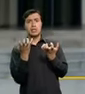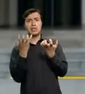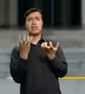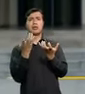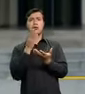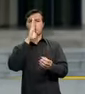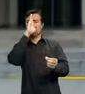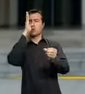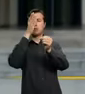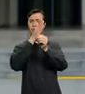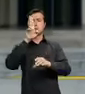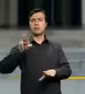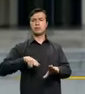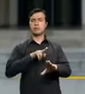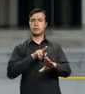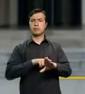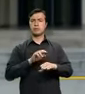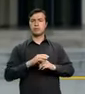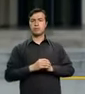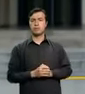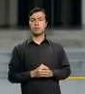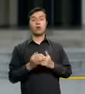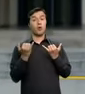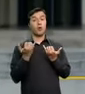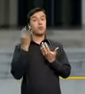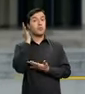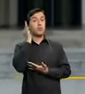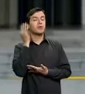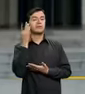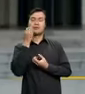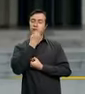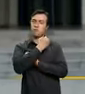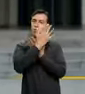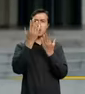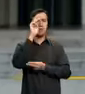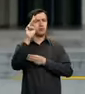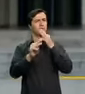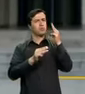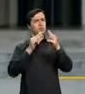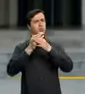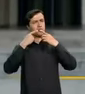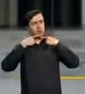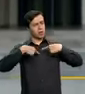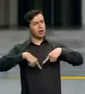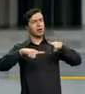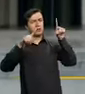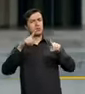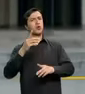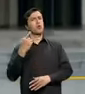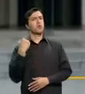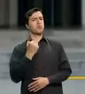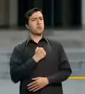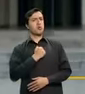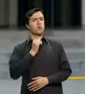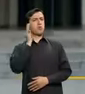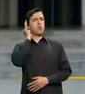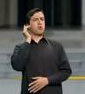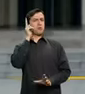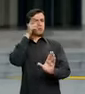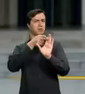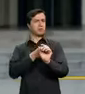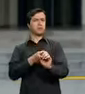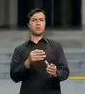leyes que buscan grandes objetivos nacionales. Hoy las mujeres le decimos al mundo entero que nuestra